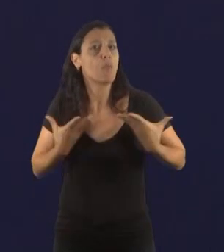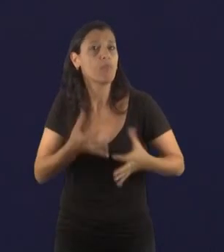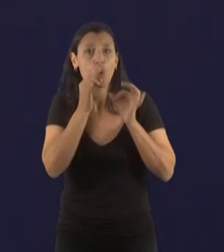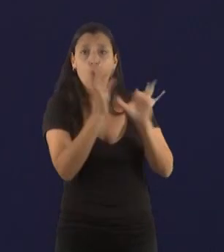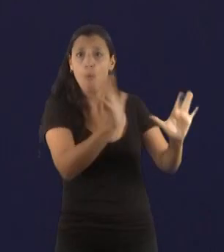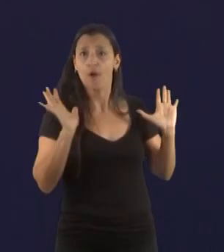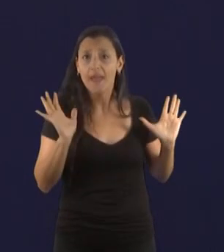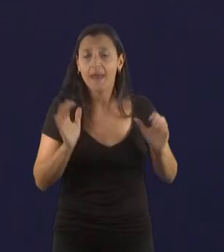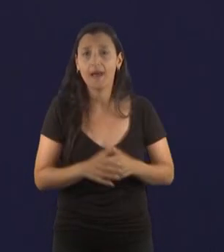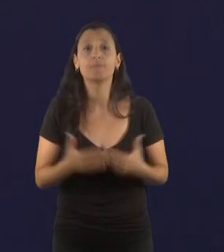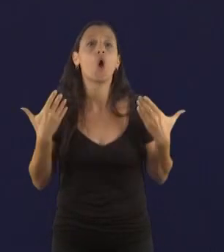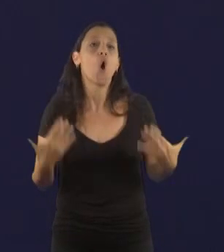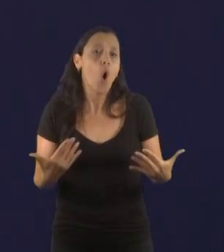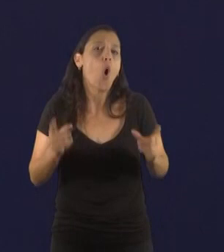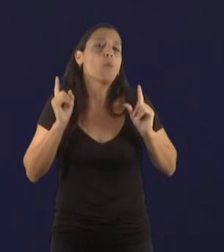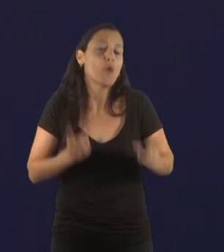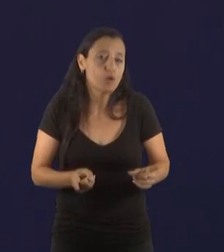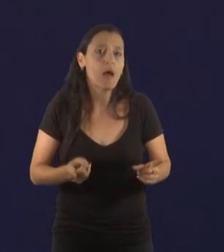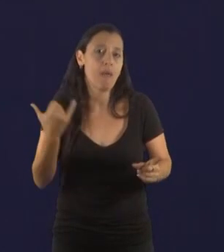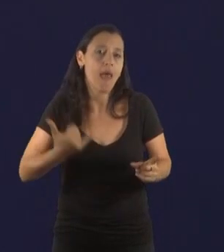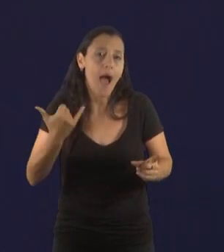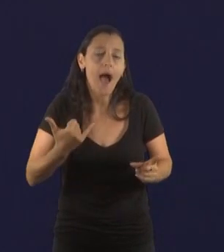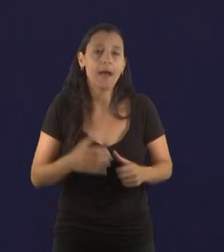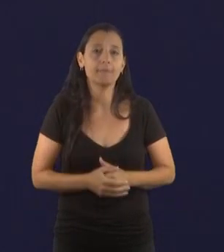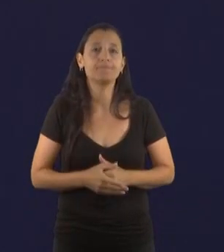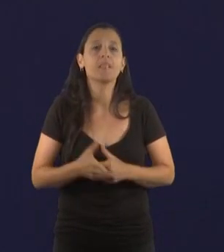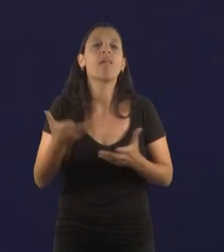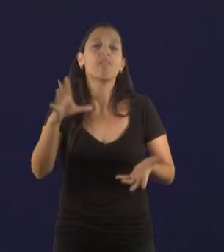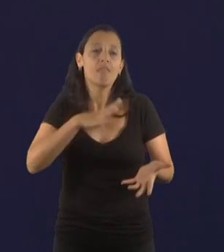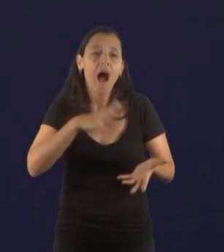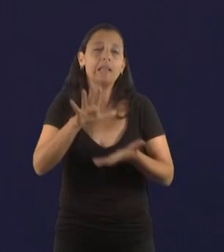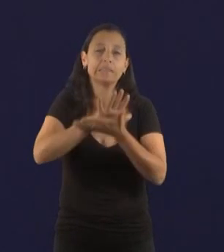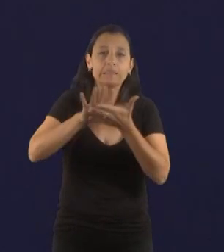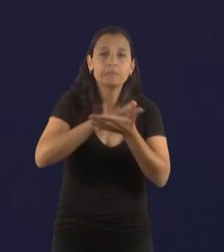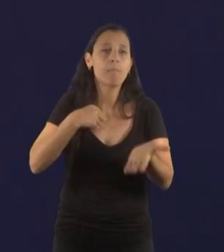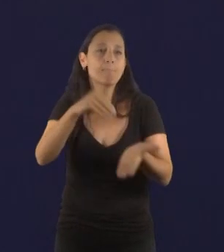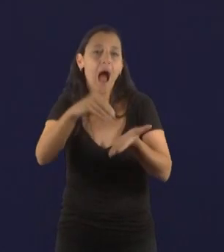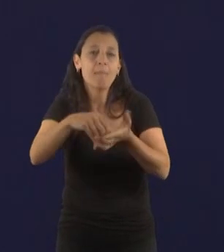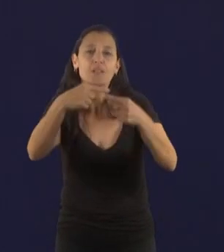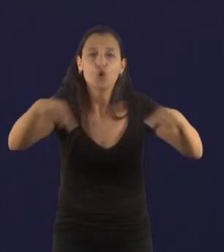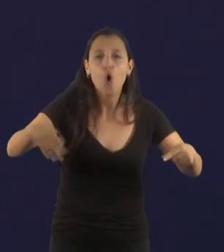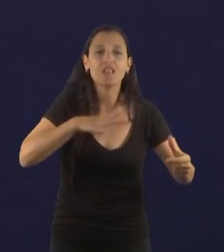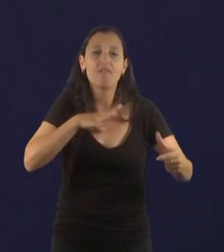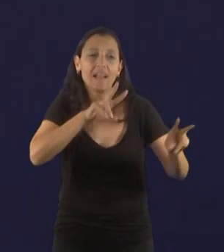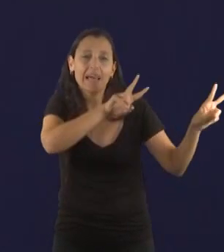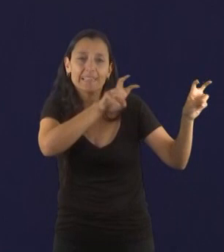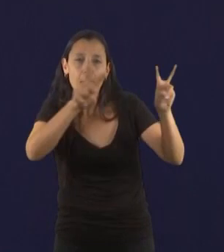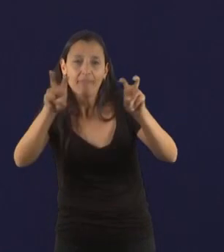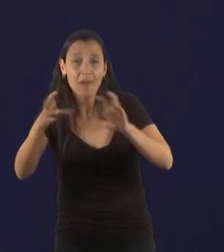se irá avanzando sobre las negociaciones o sobre los puntos que no